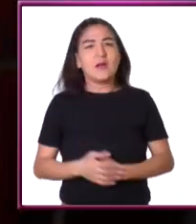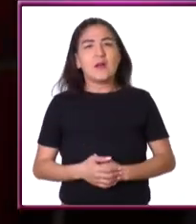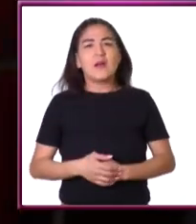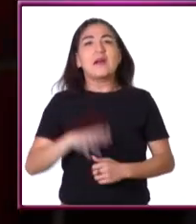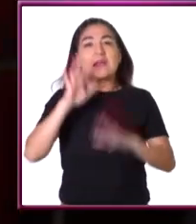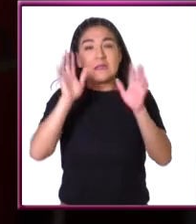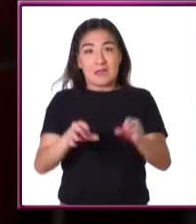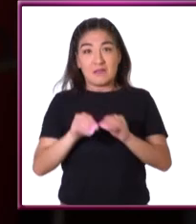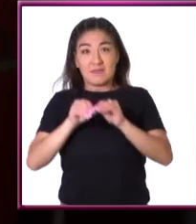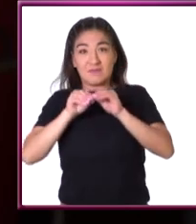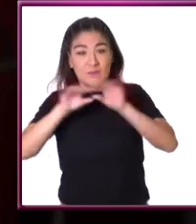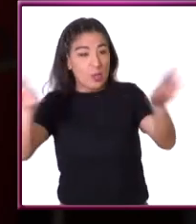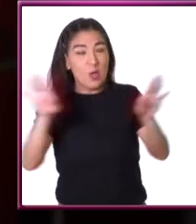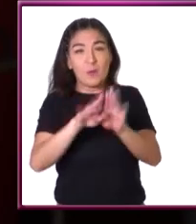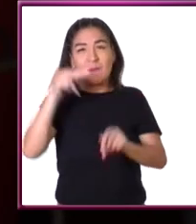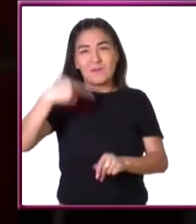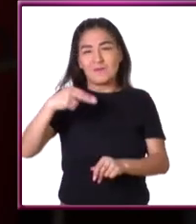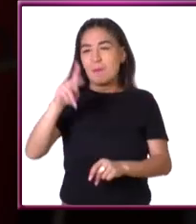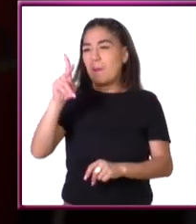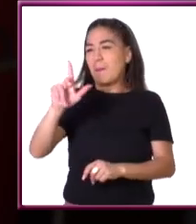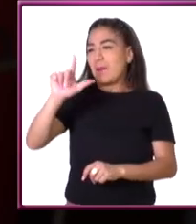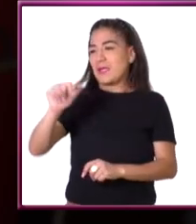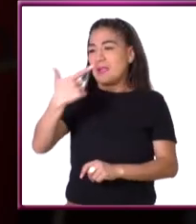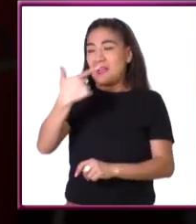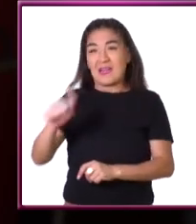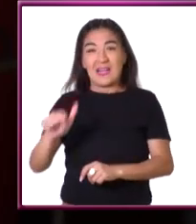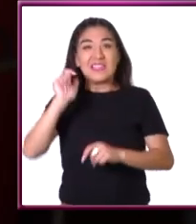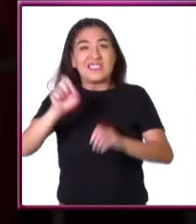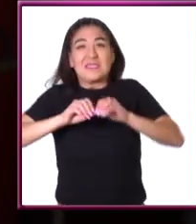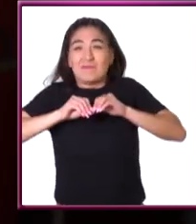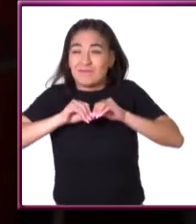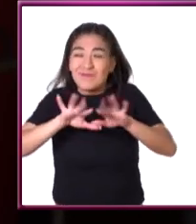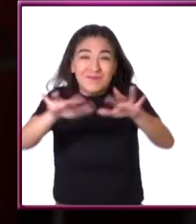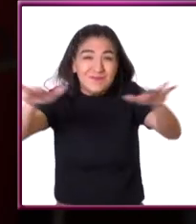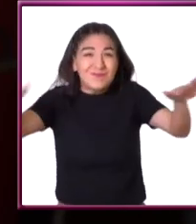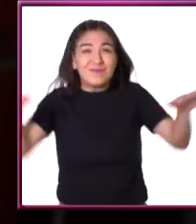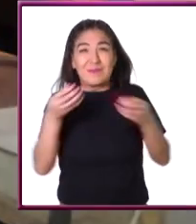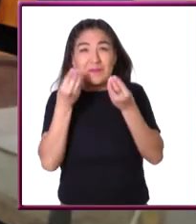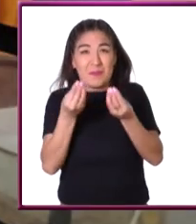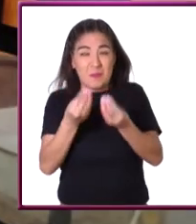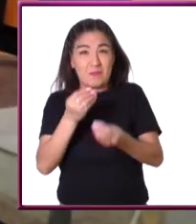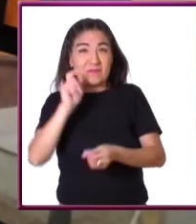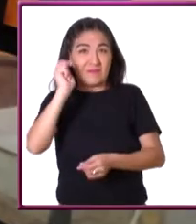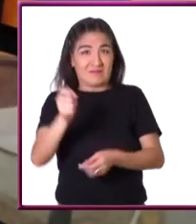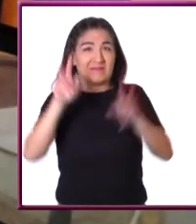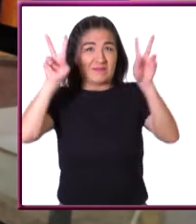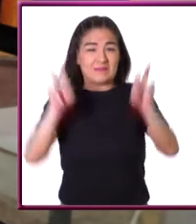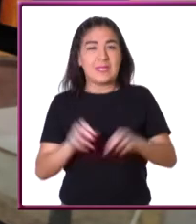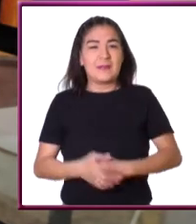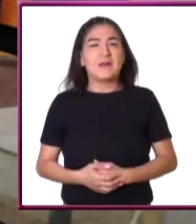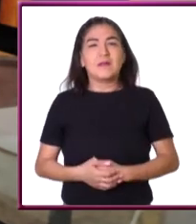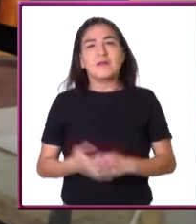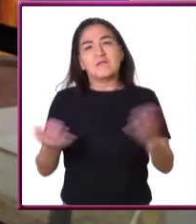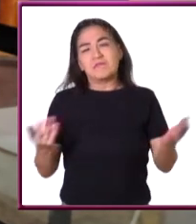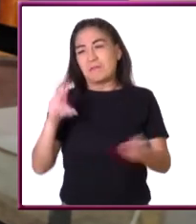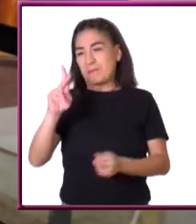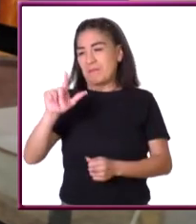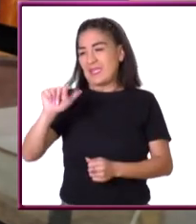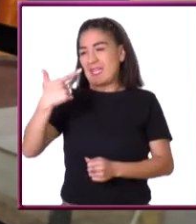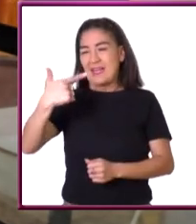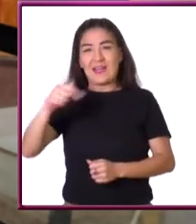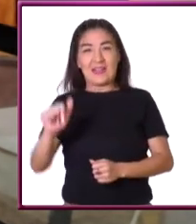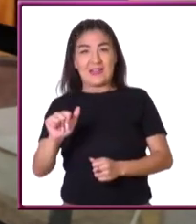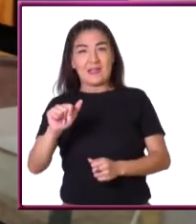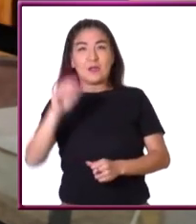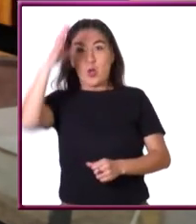programa. ¿Ellas son consideradas plaga? ¿Cómo se define una plaga? Una plaga, pues, digamos que ha